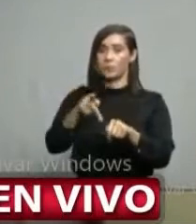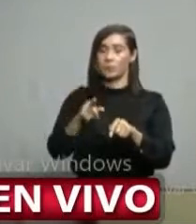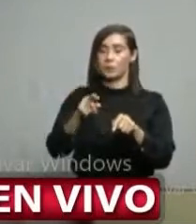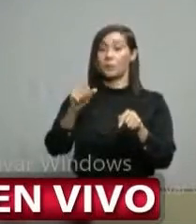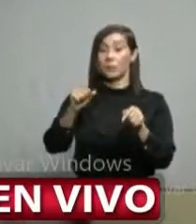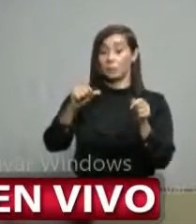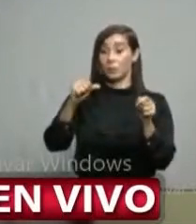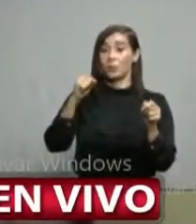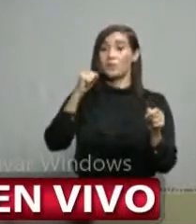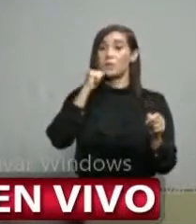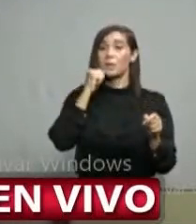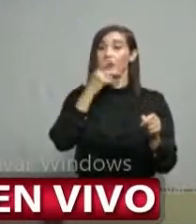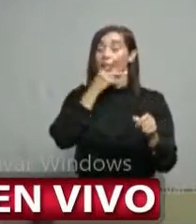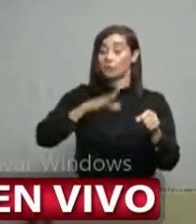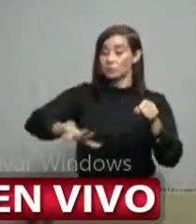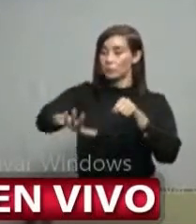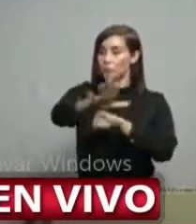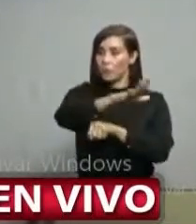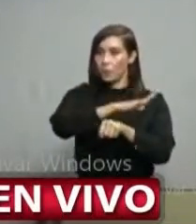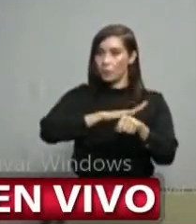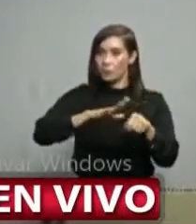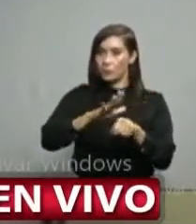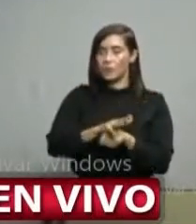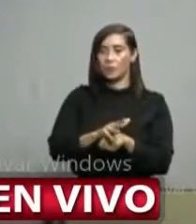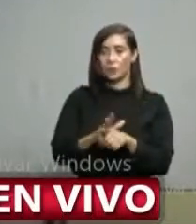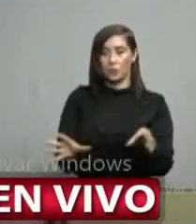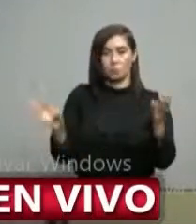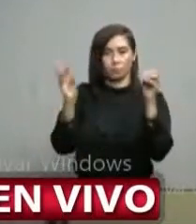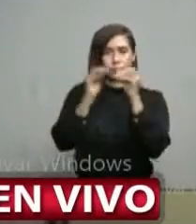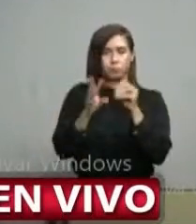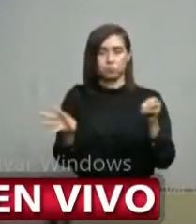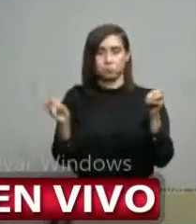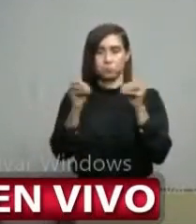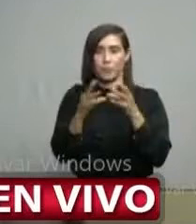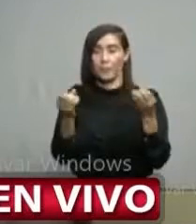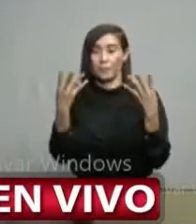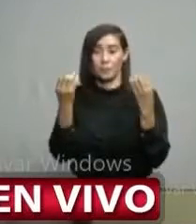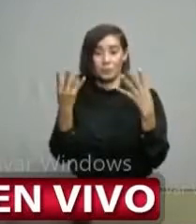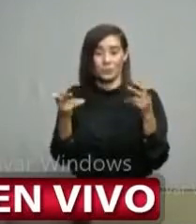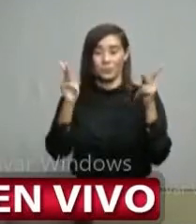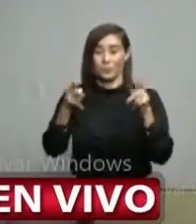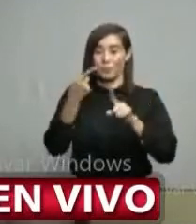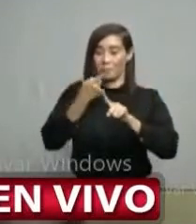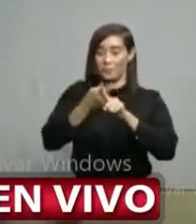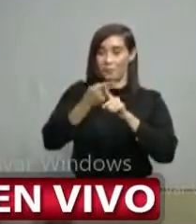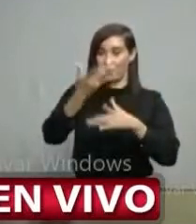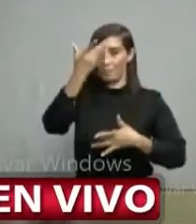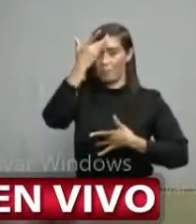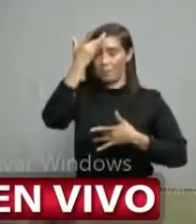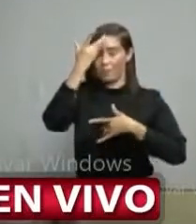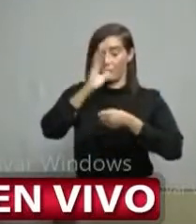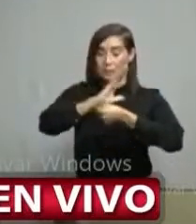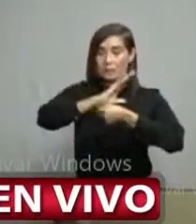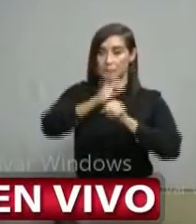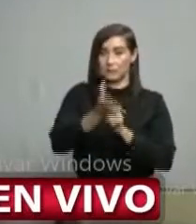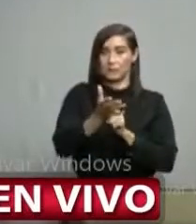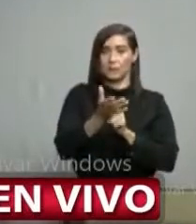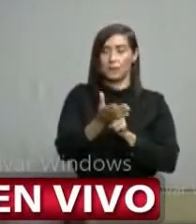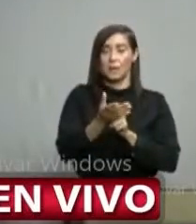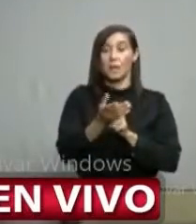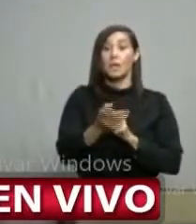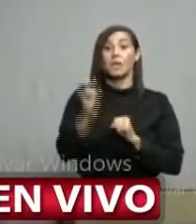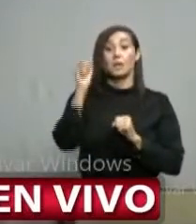en el Gran Santo Domingo, que ahora es el mayor foco de contagio y donde los municipios, no sé si usted ha visto